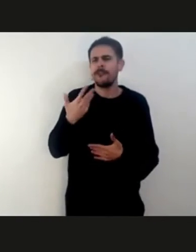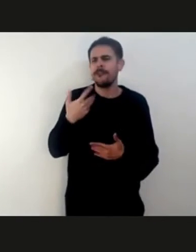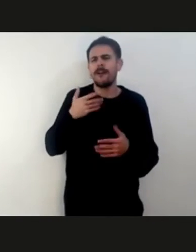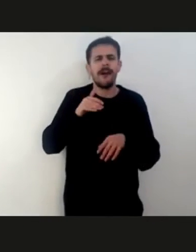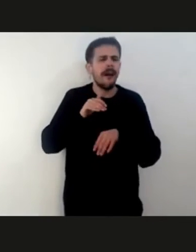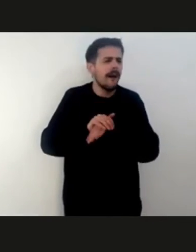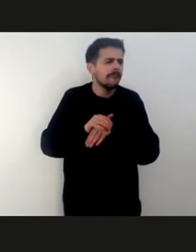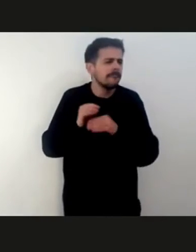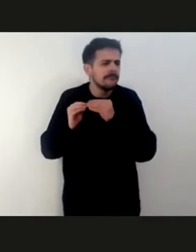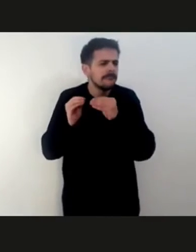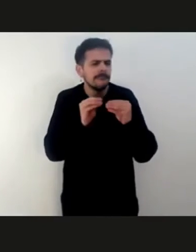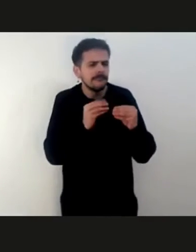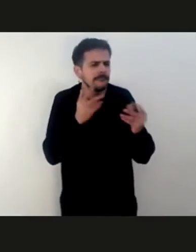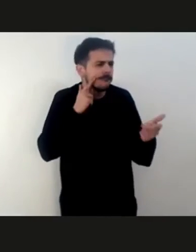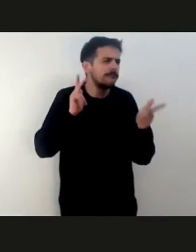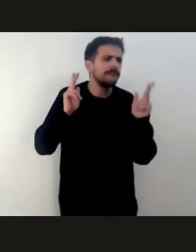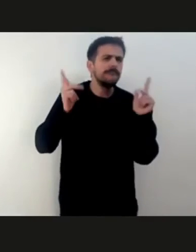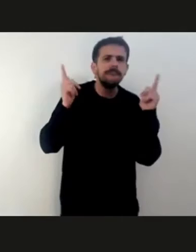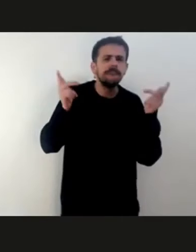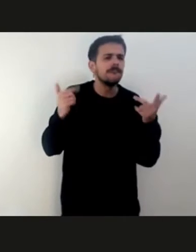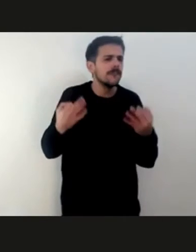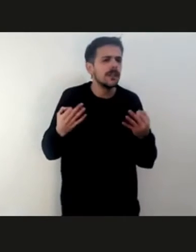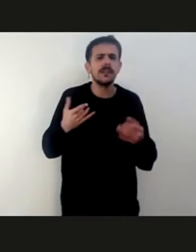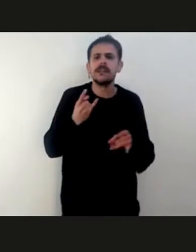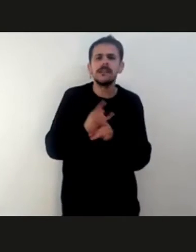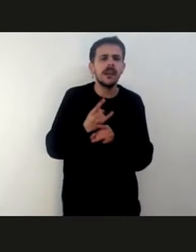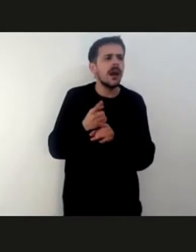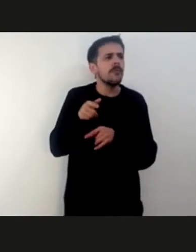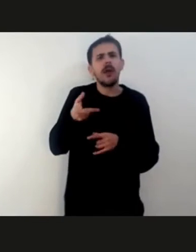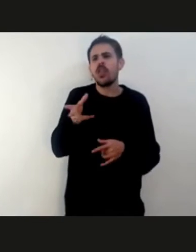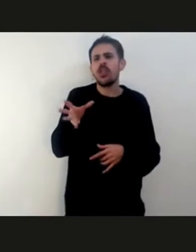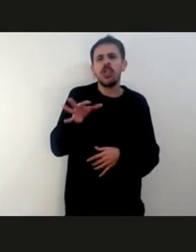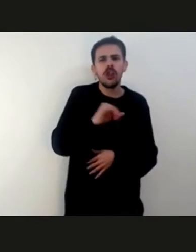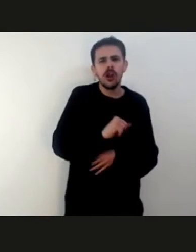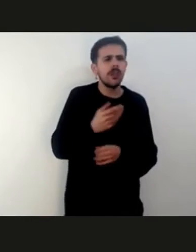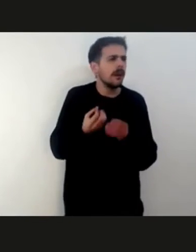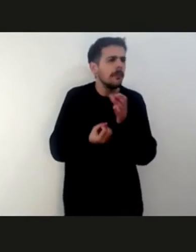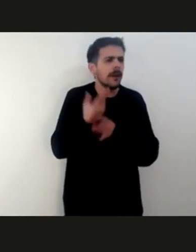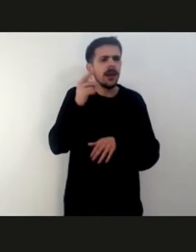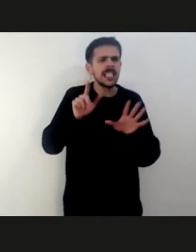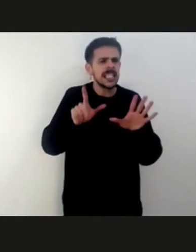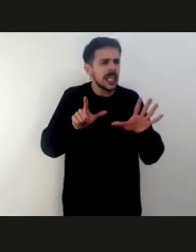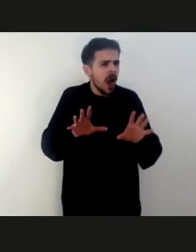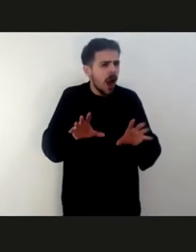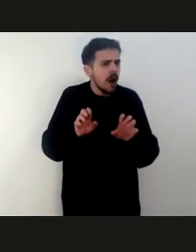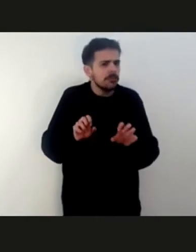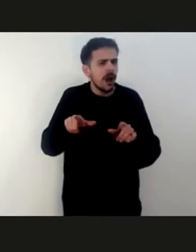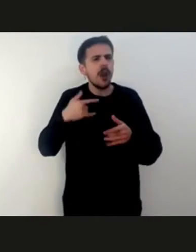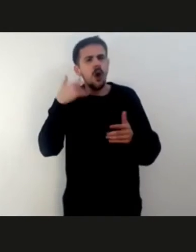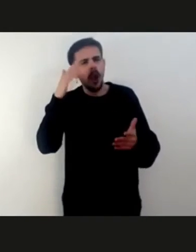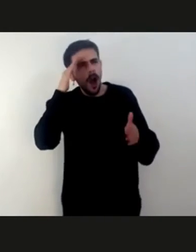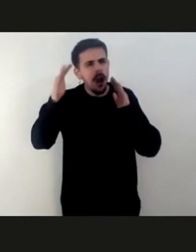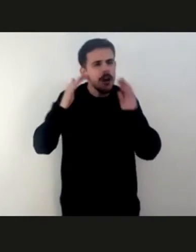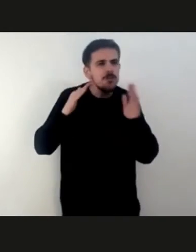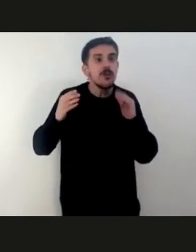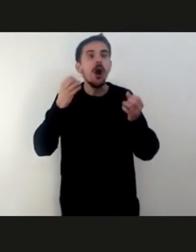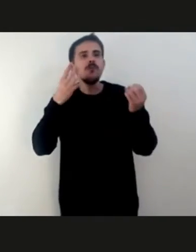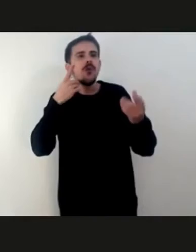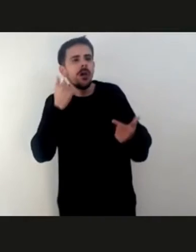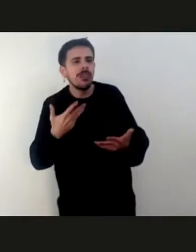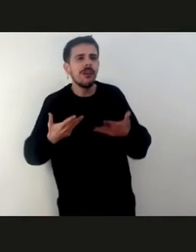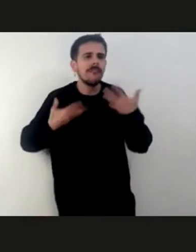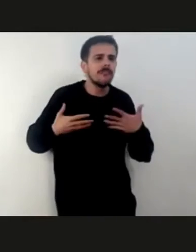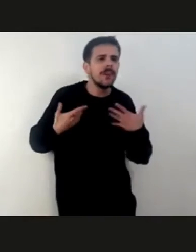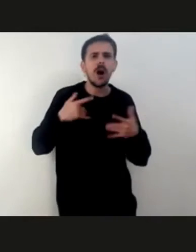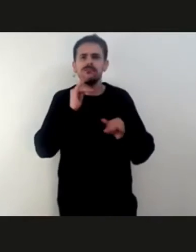mensaje de buenos días, de todos los días a las 7 de la mañana y siempre tratando todos los temas, desde los de